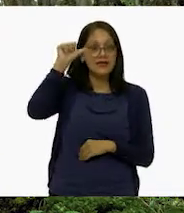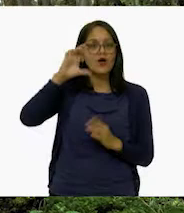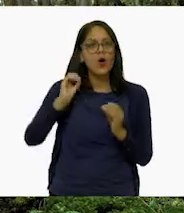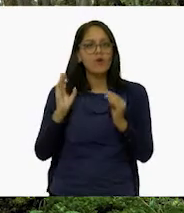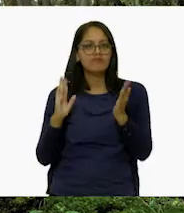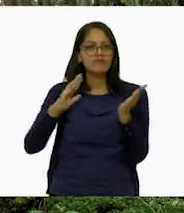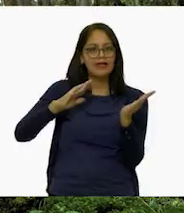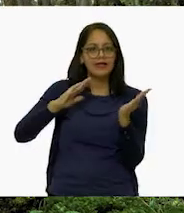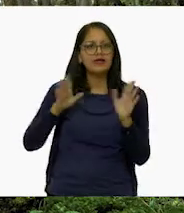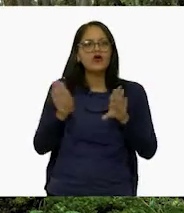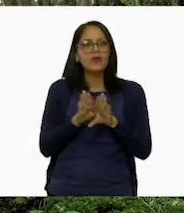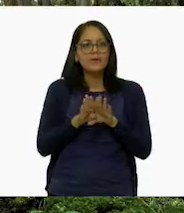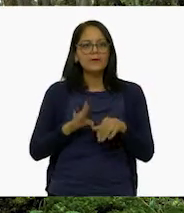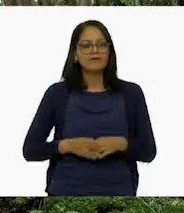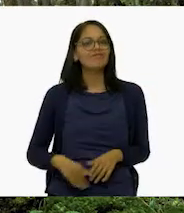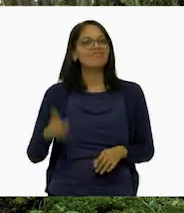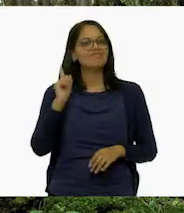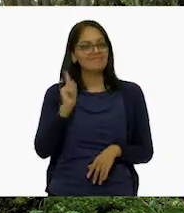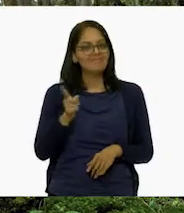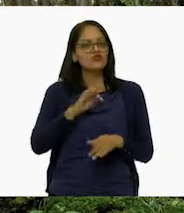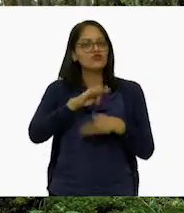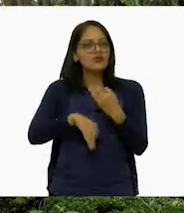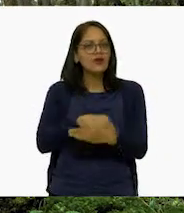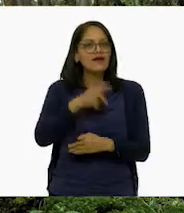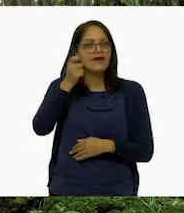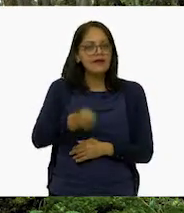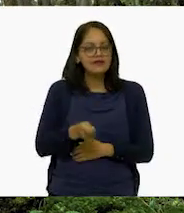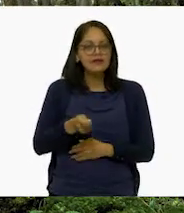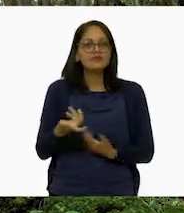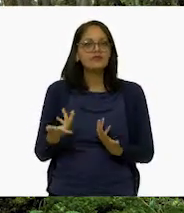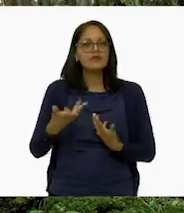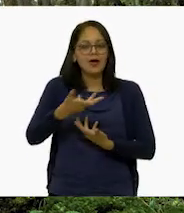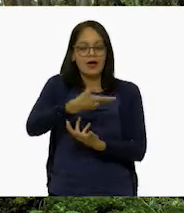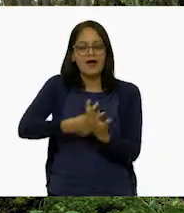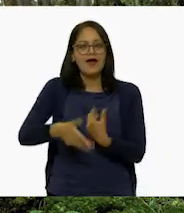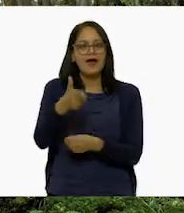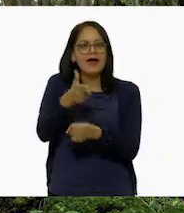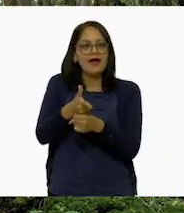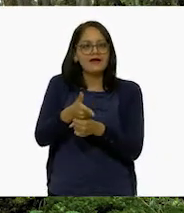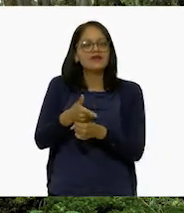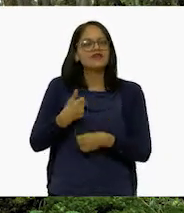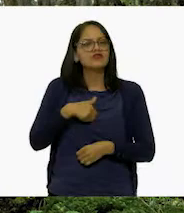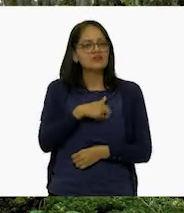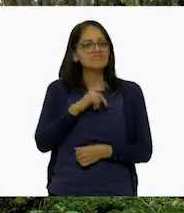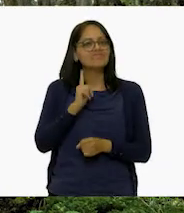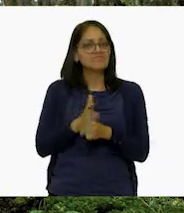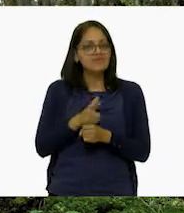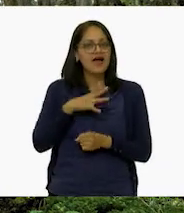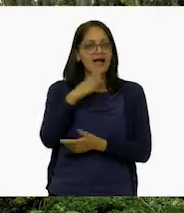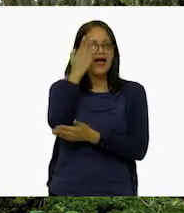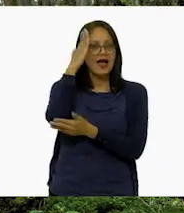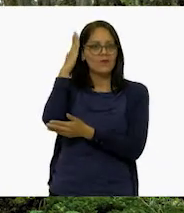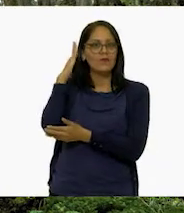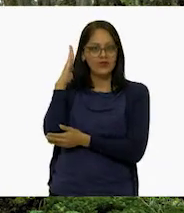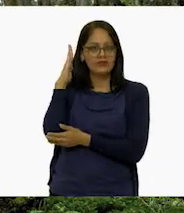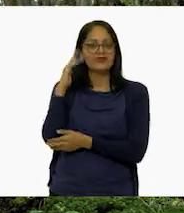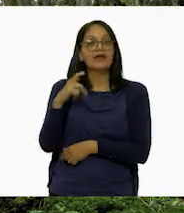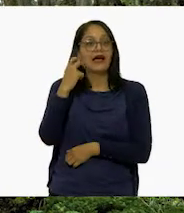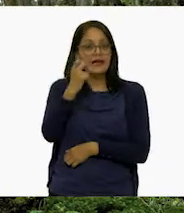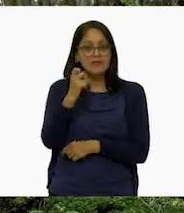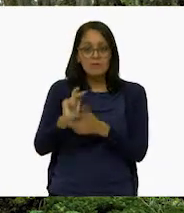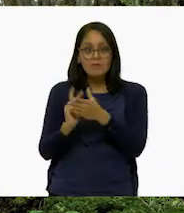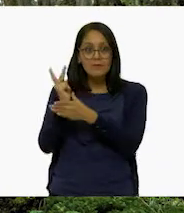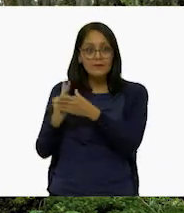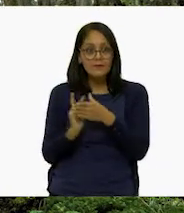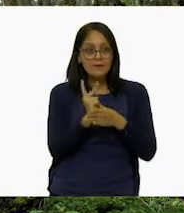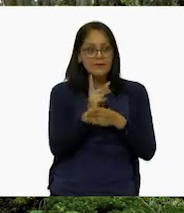Entonces, ¿todo esto se mezcla o relaciona para tener como resultado un bosque y su diversidad de plantas